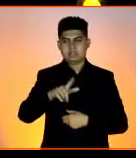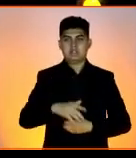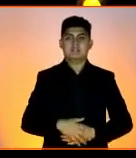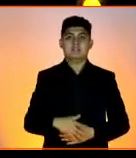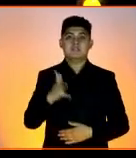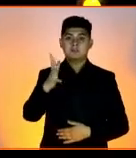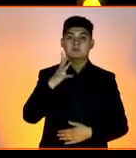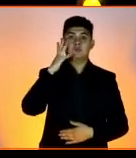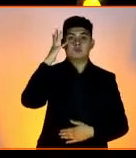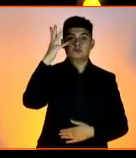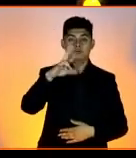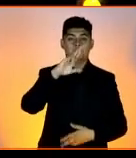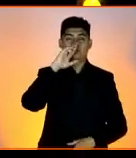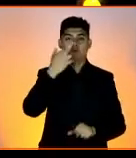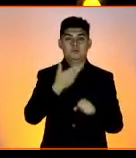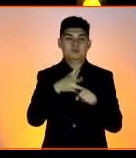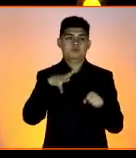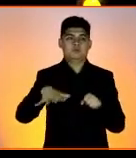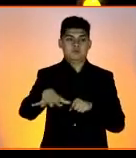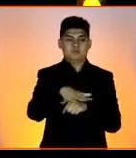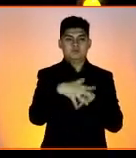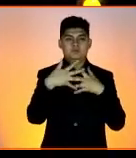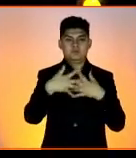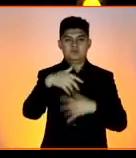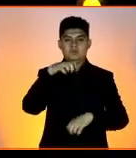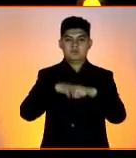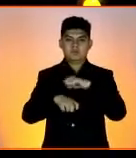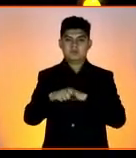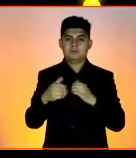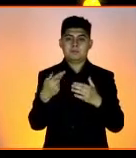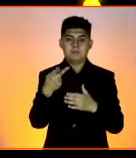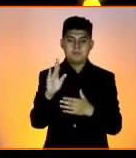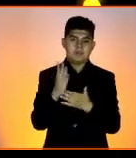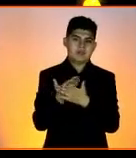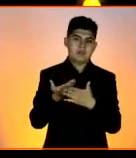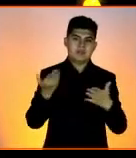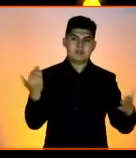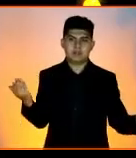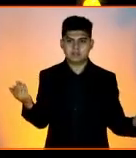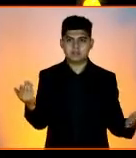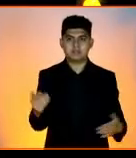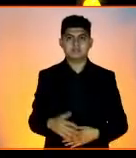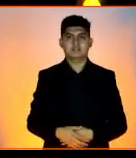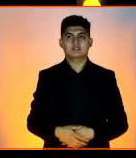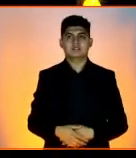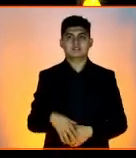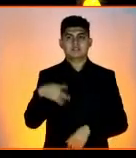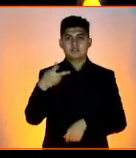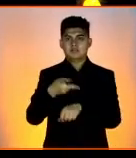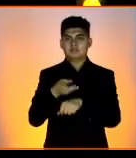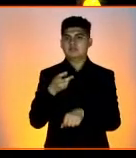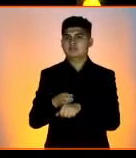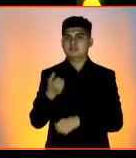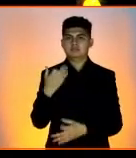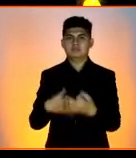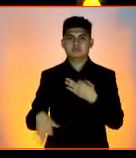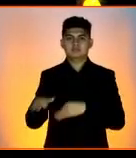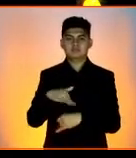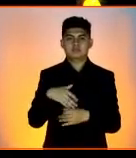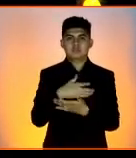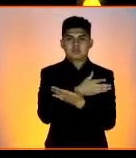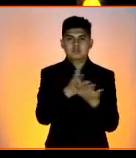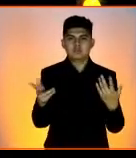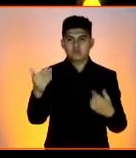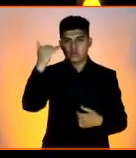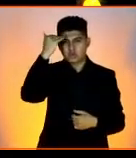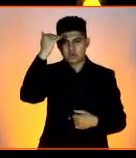futuro de la responsabilidad social empresarial. Pero antes de eso, invitarlos a todos ustedes a conocer